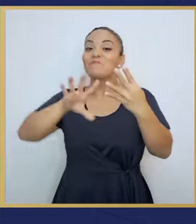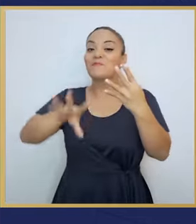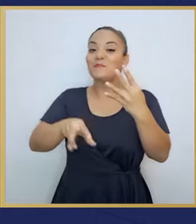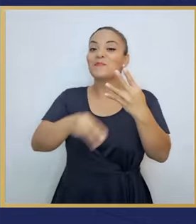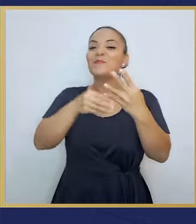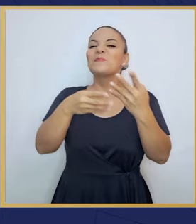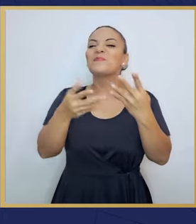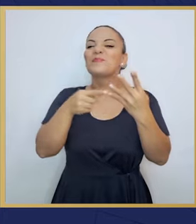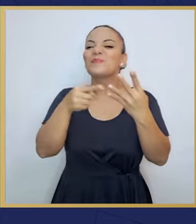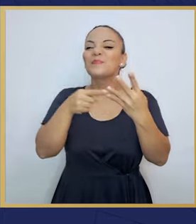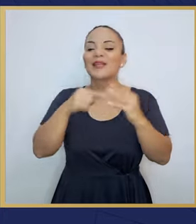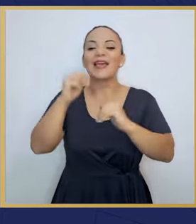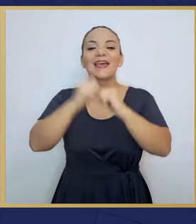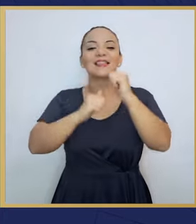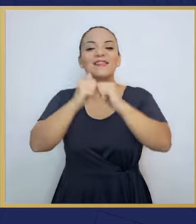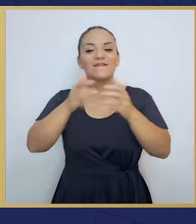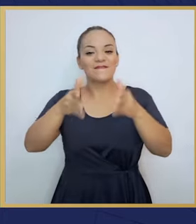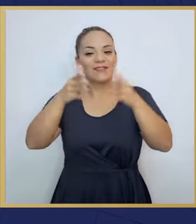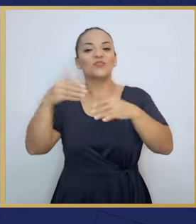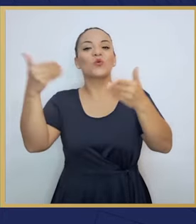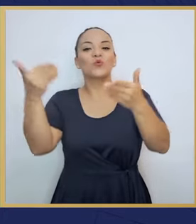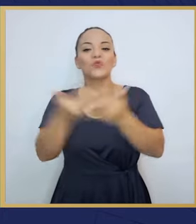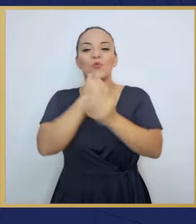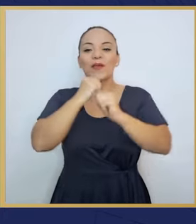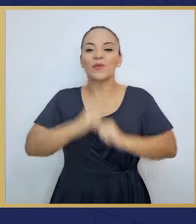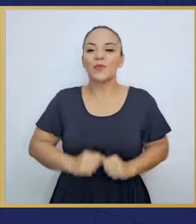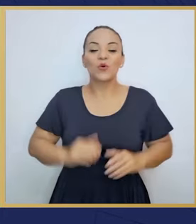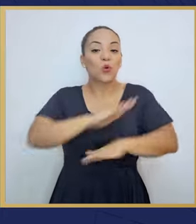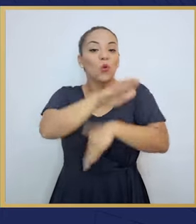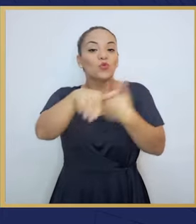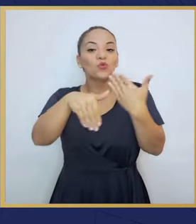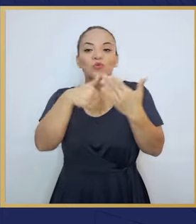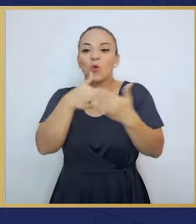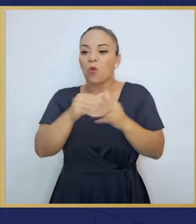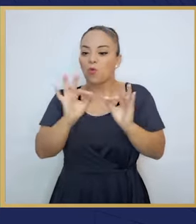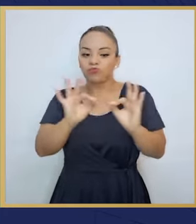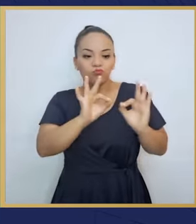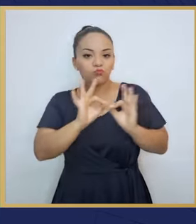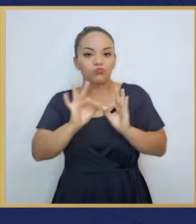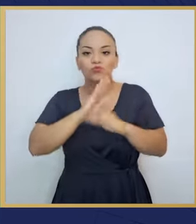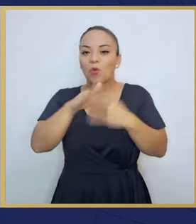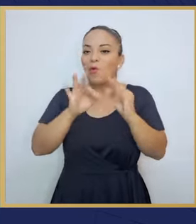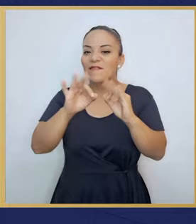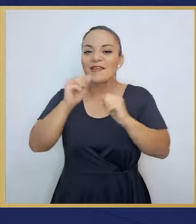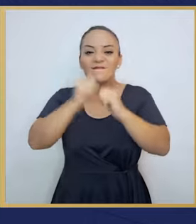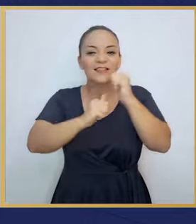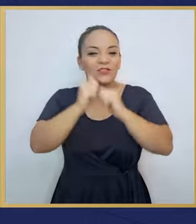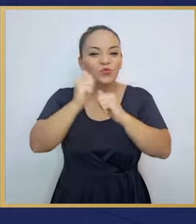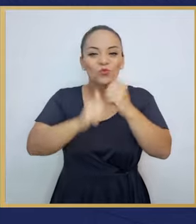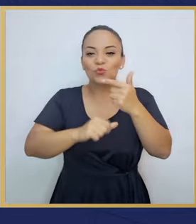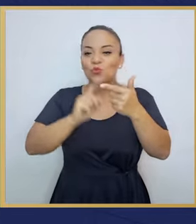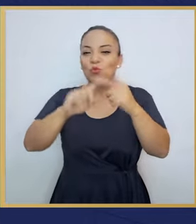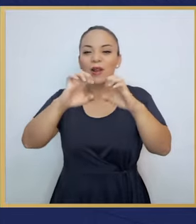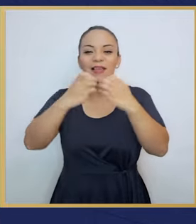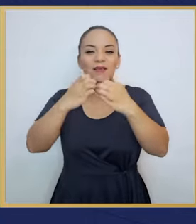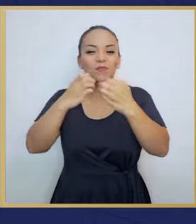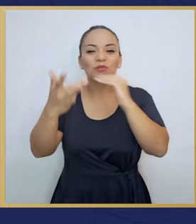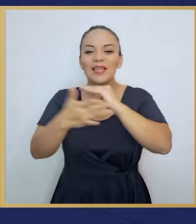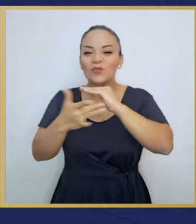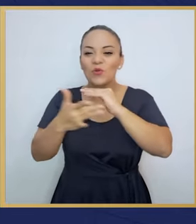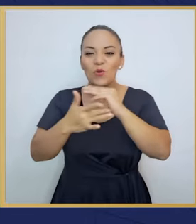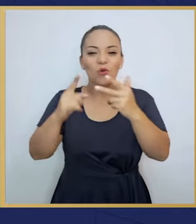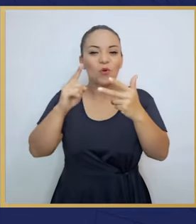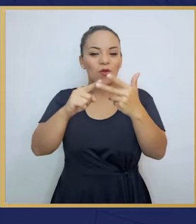Sumado a eso, un edificio nuevo con todas las comodidades, infraestructura,